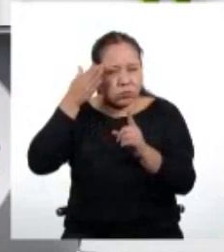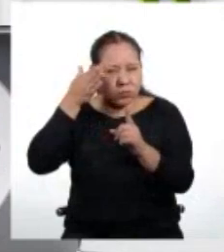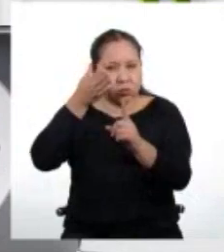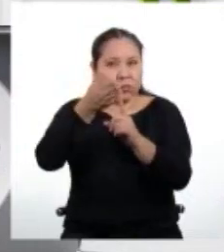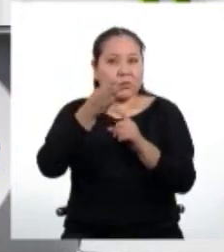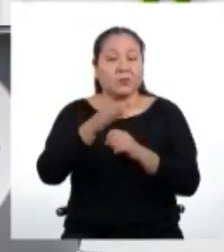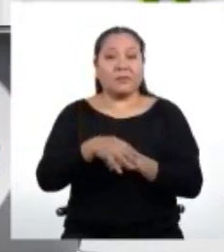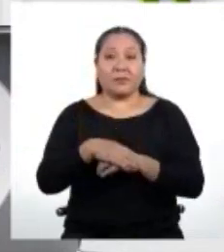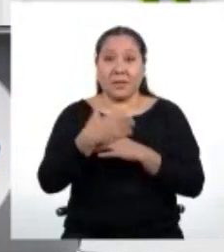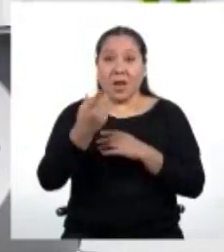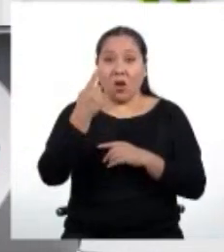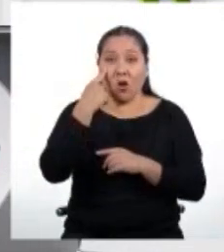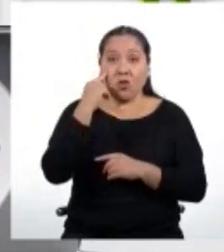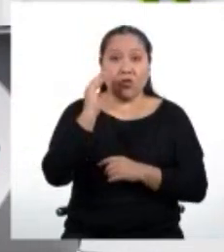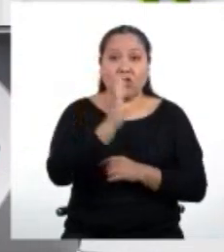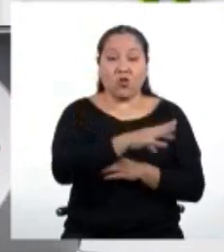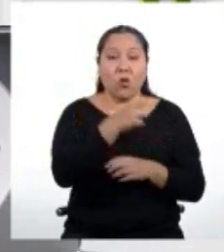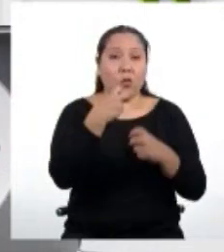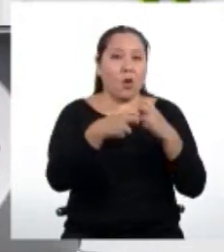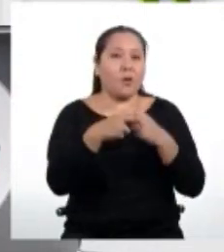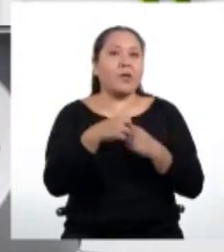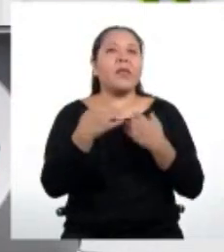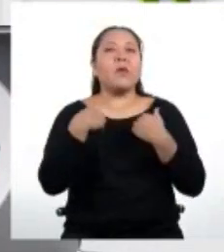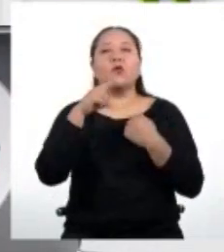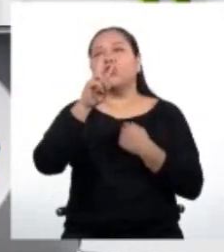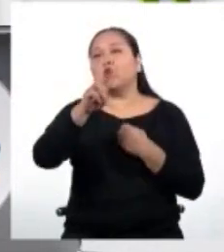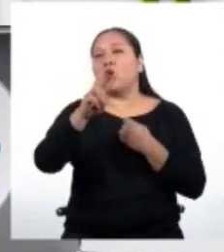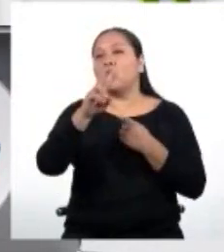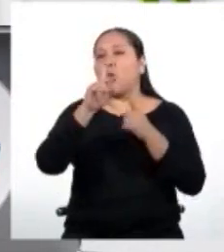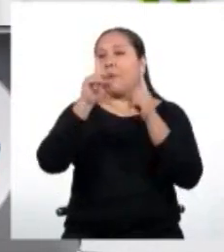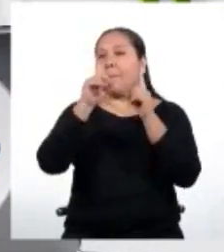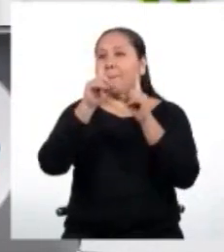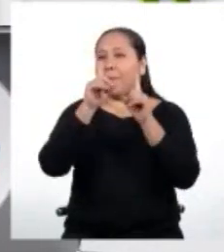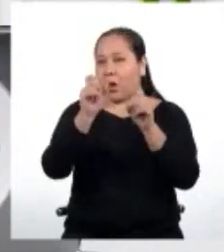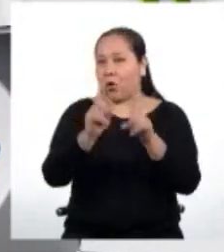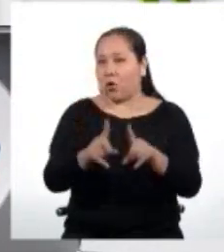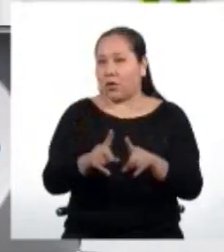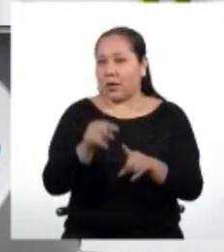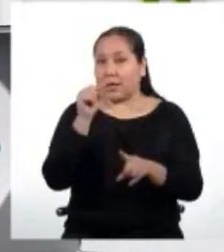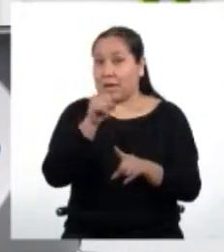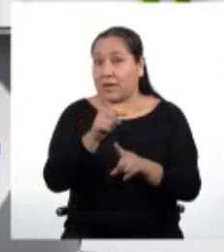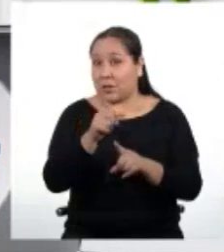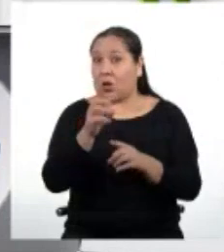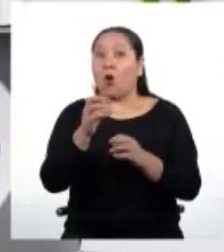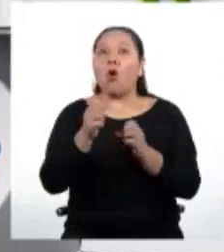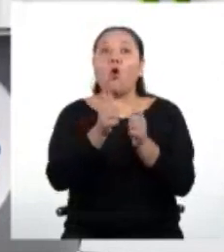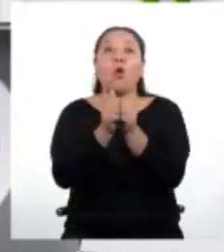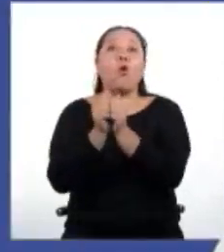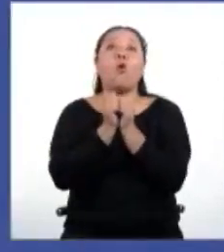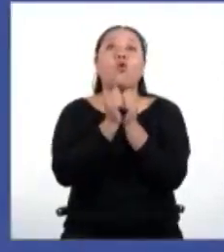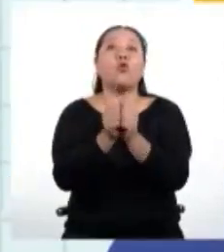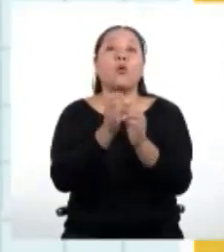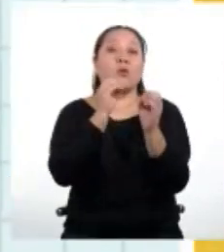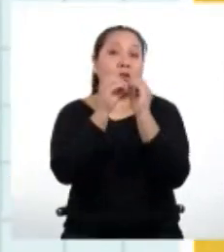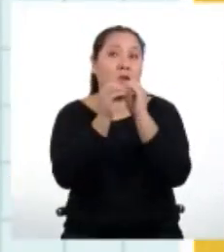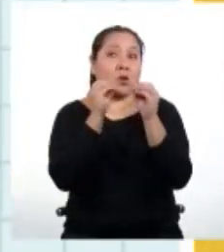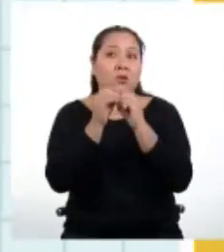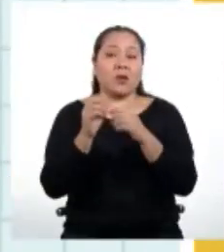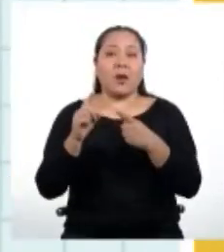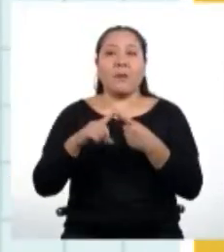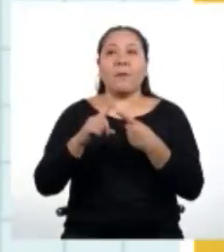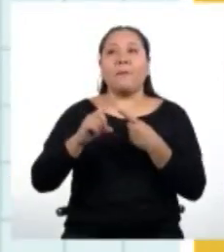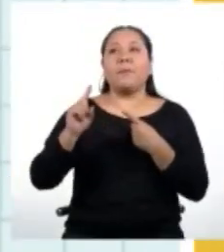después de conocer el caso tenemos dos interrogantes. Esta es la meta que tendremos que resolver juntos en el programa de hoy. Primera,